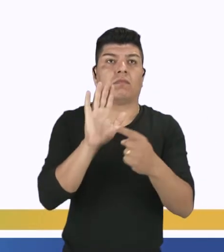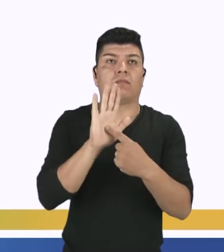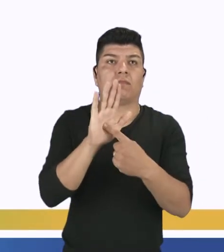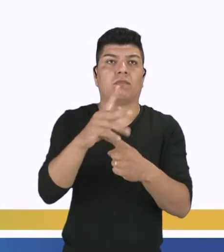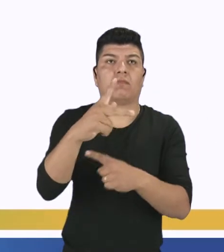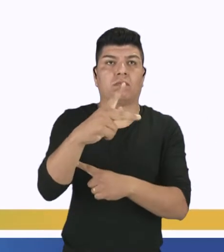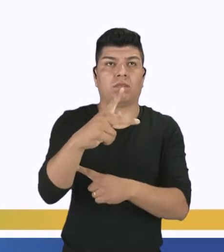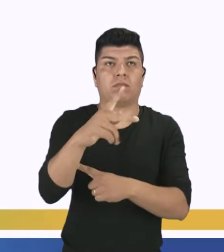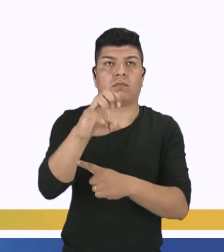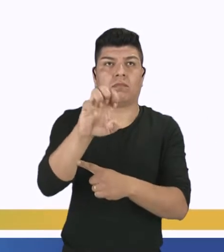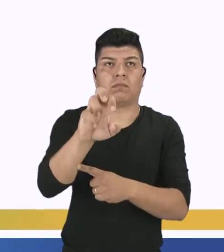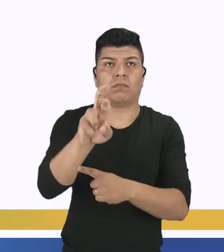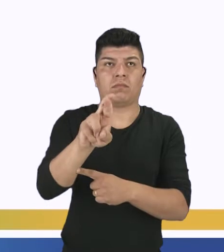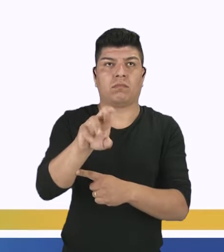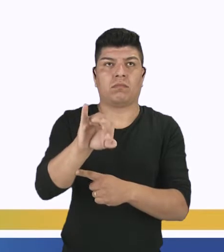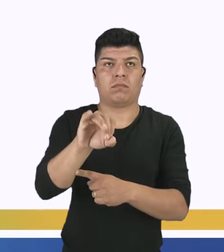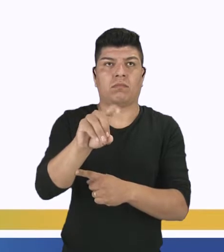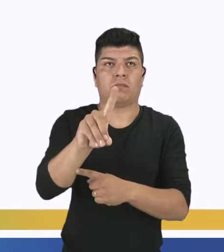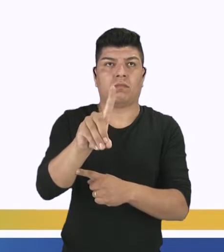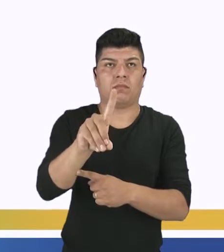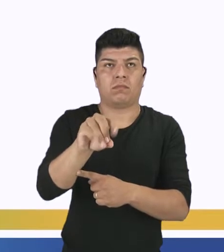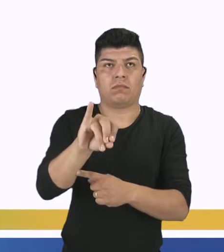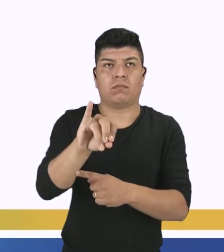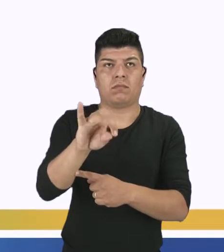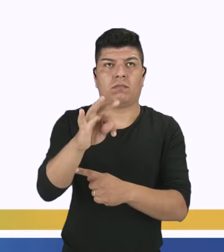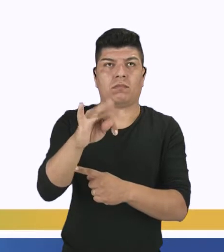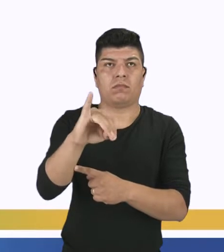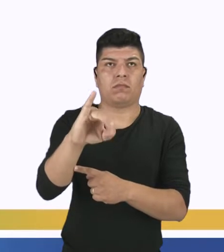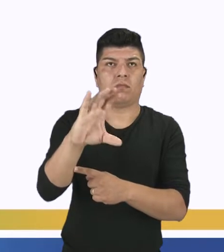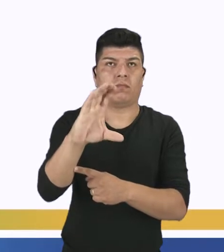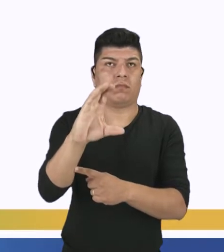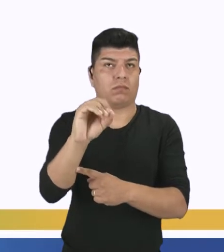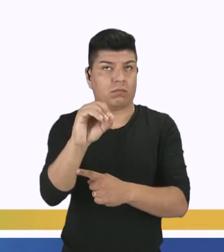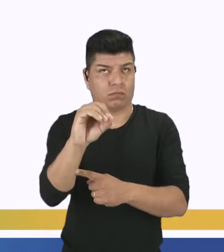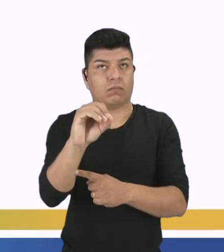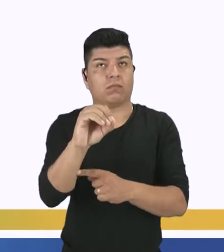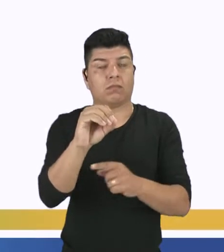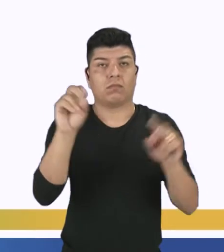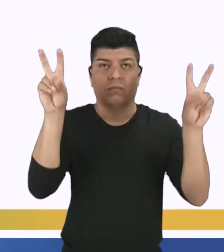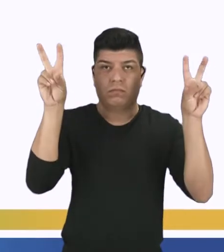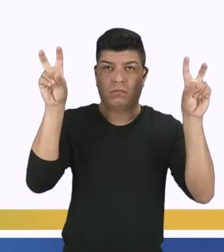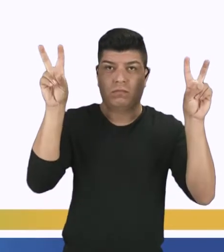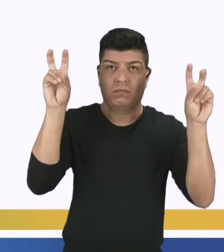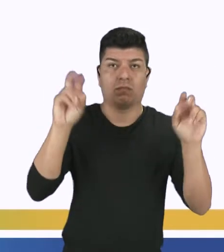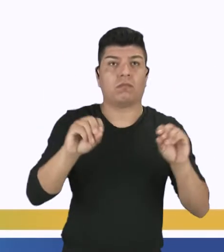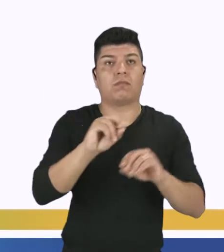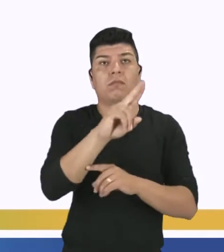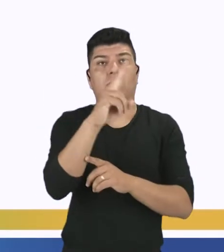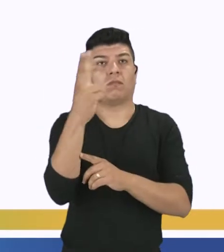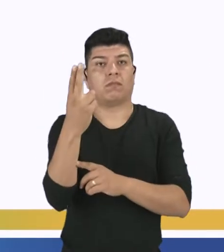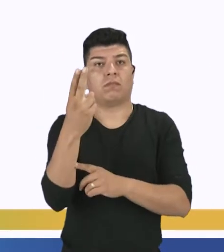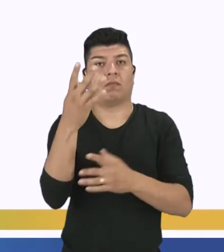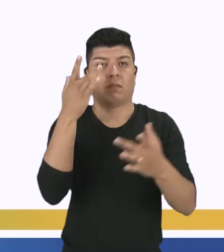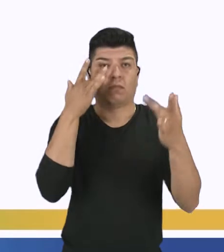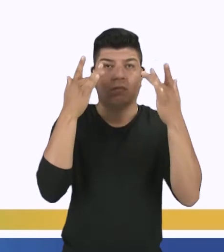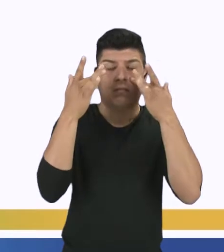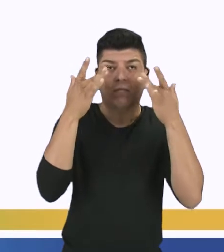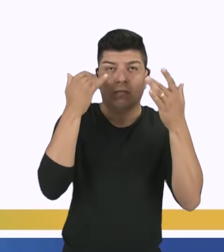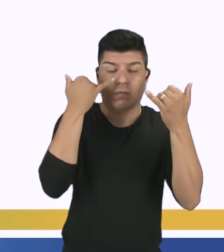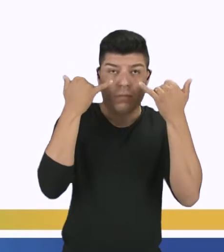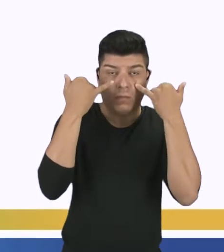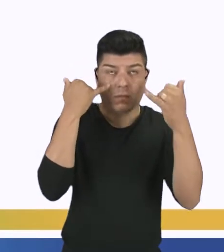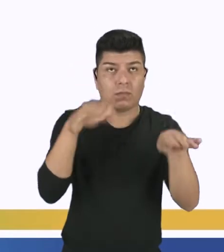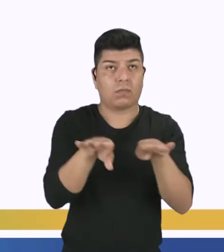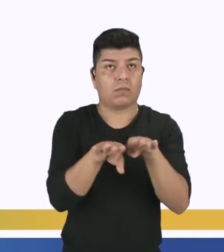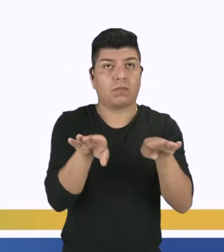un tema y da su opinión en un contexto relacionado al periodismo y a la información. A